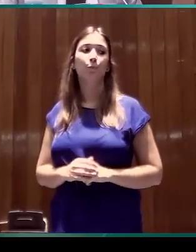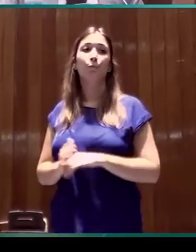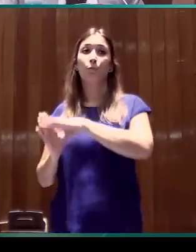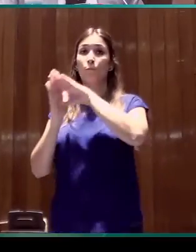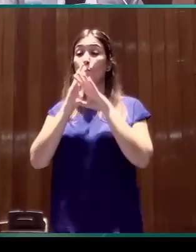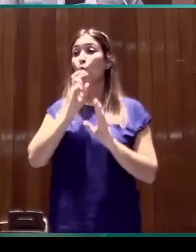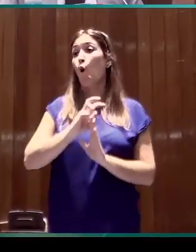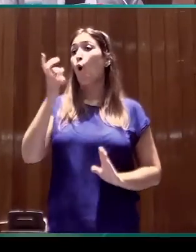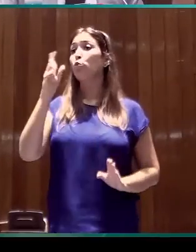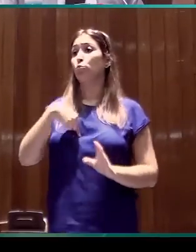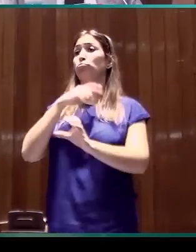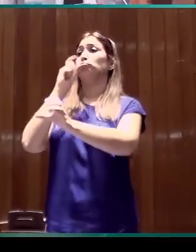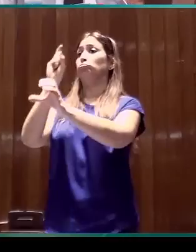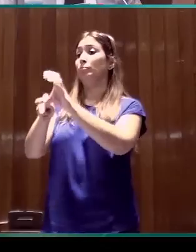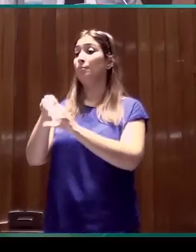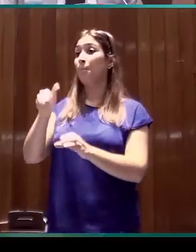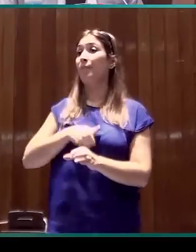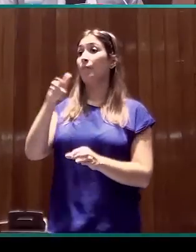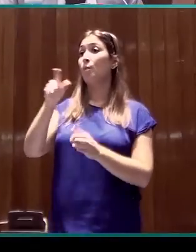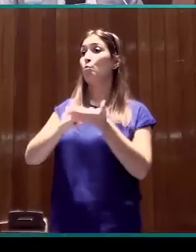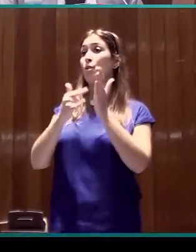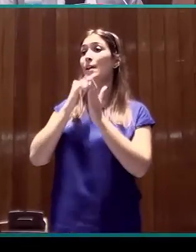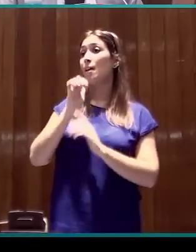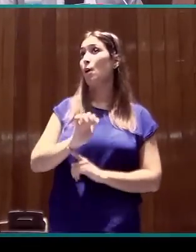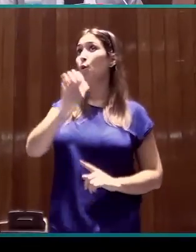hemos participado es en este proyecto europeo,